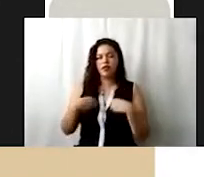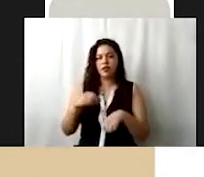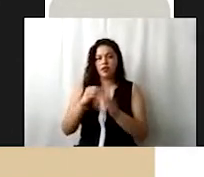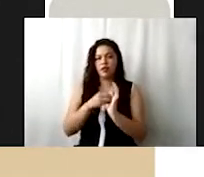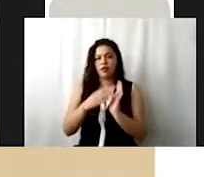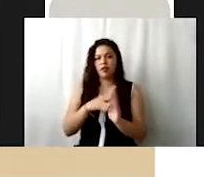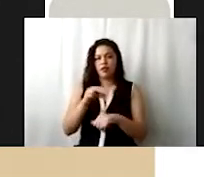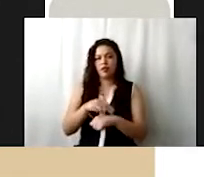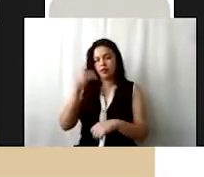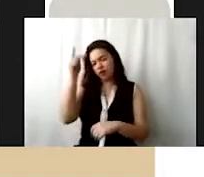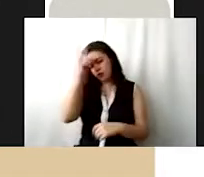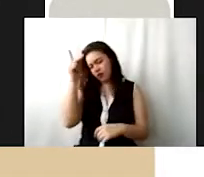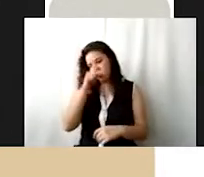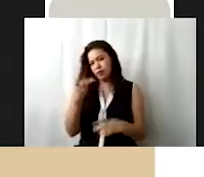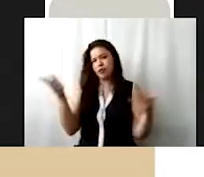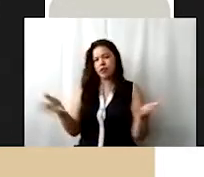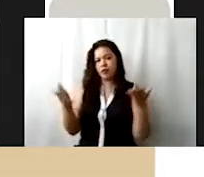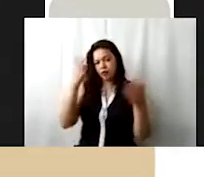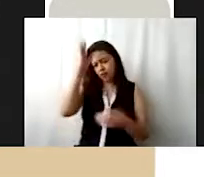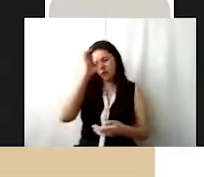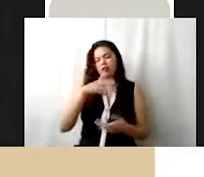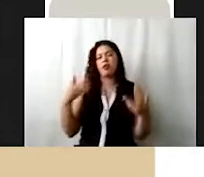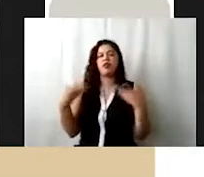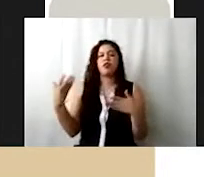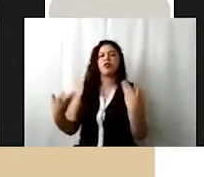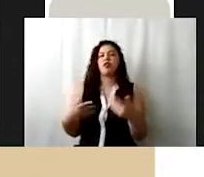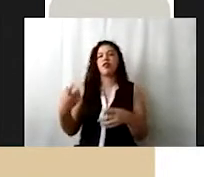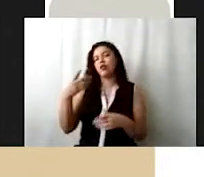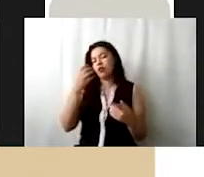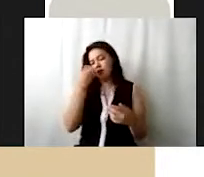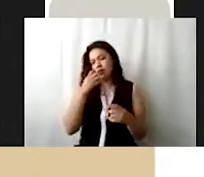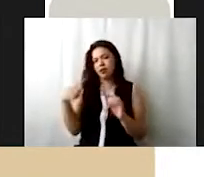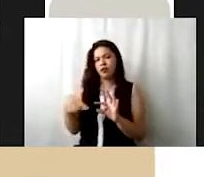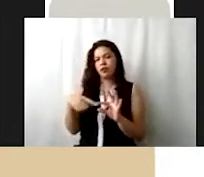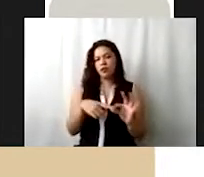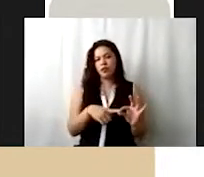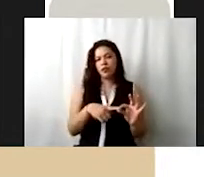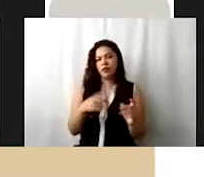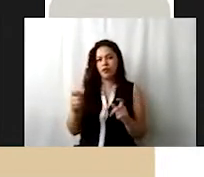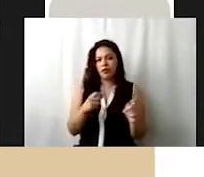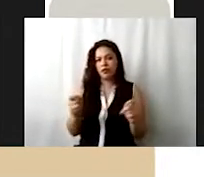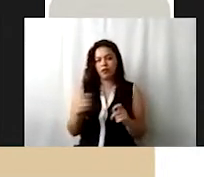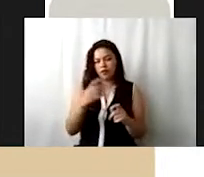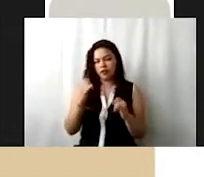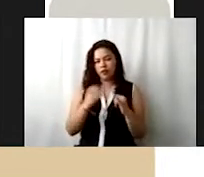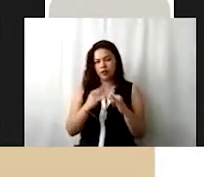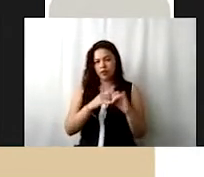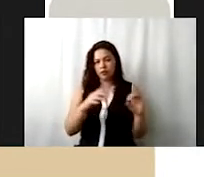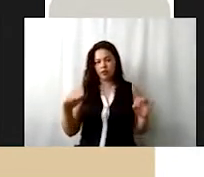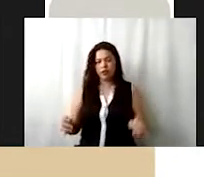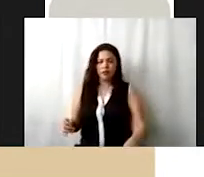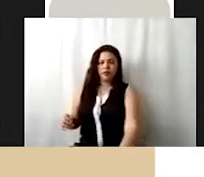psicológica, fomento a la cultura, recreación, orientación académica, gestión interinstitucional. Como ustedes podrán